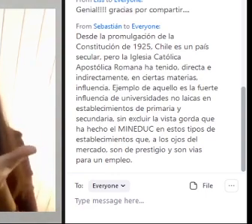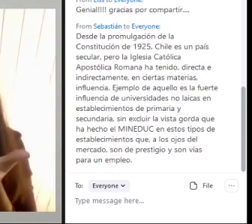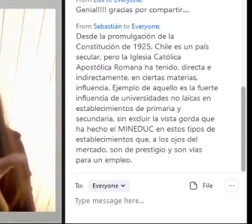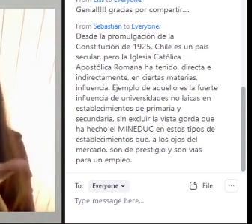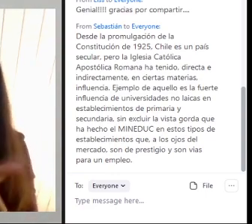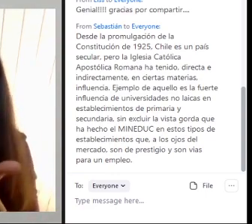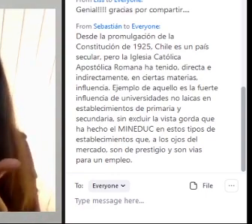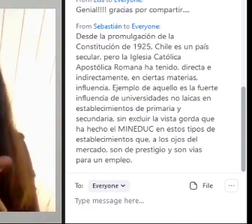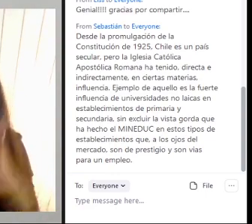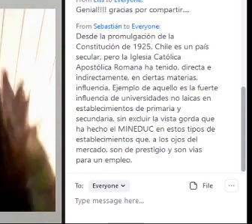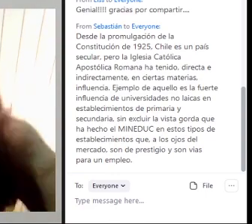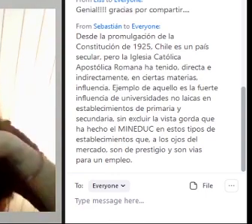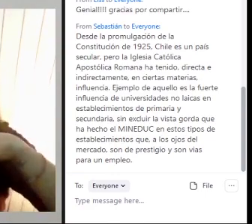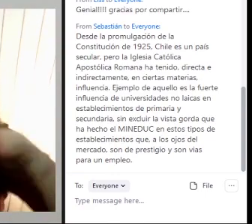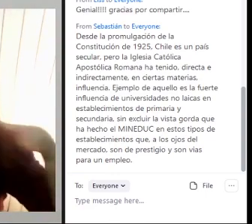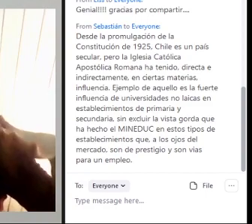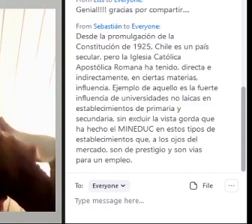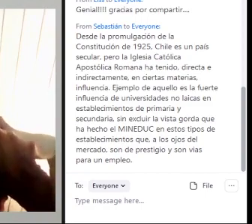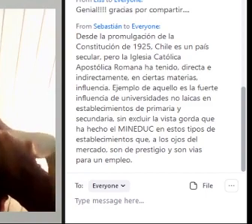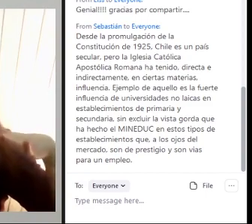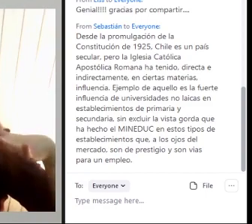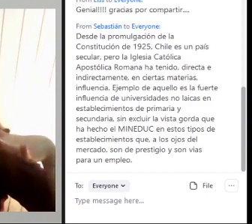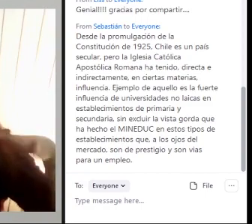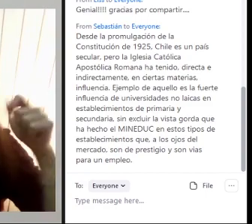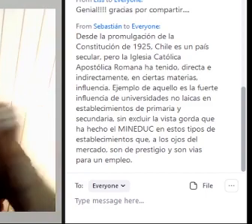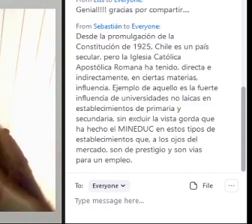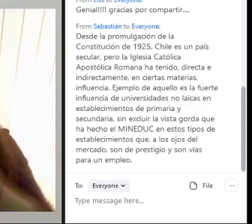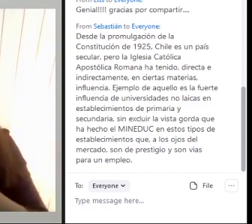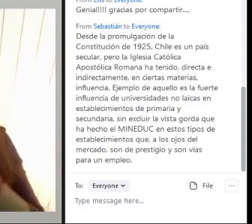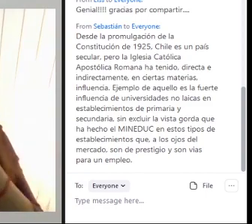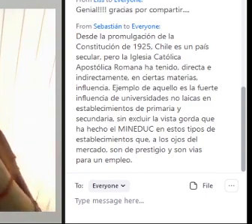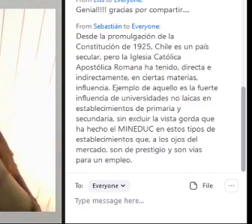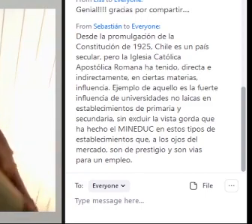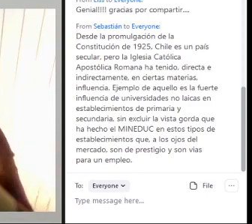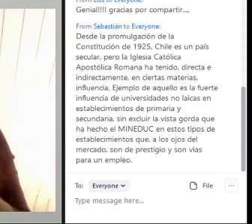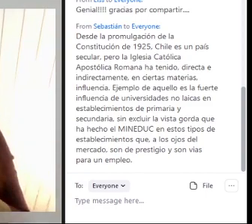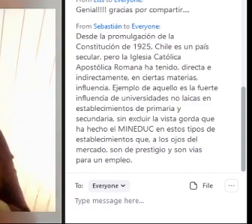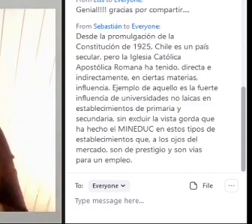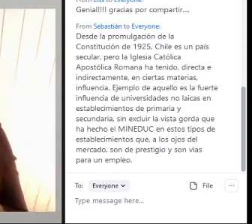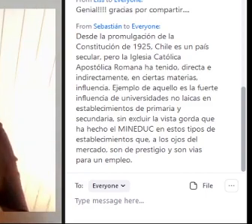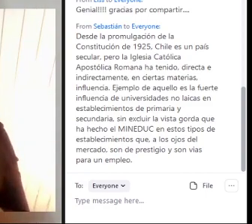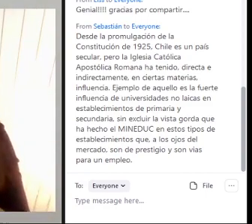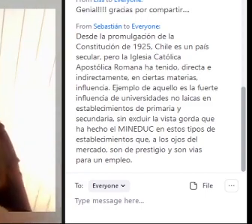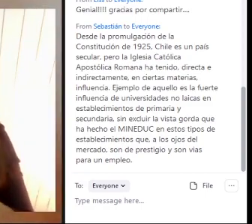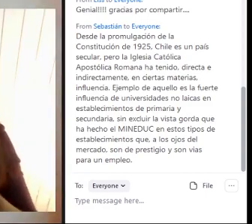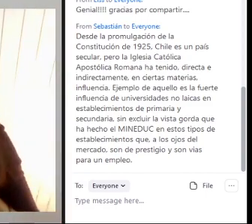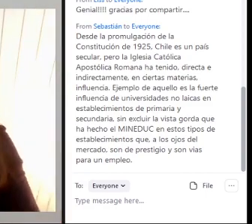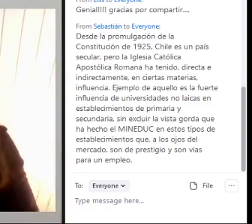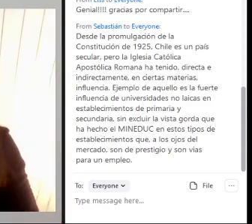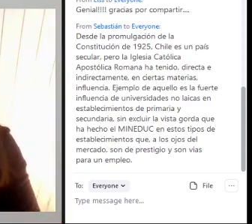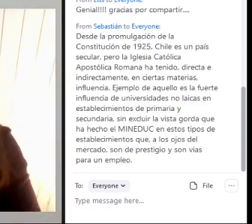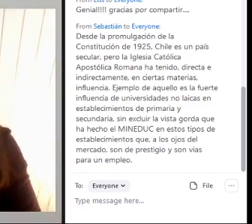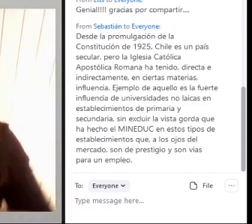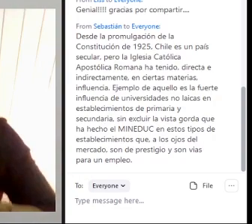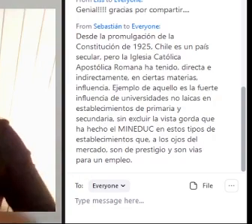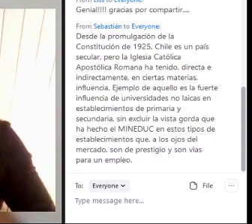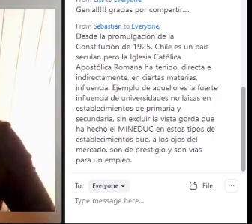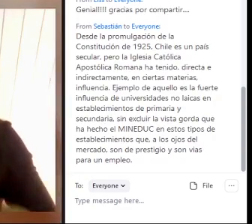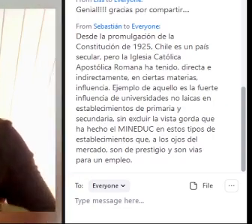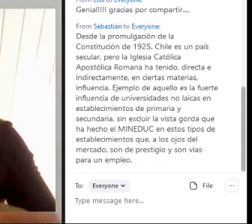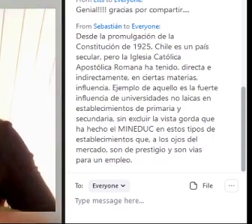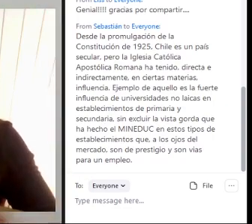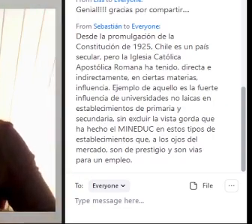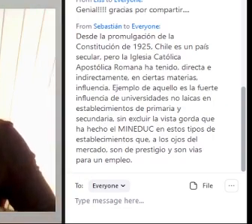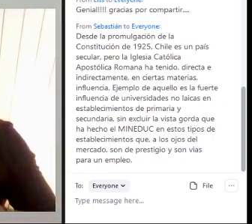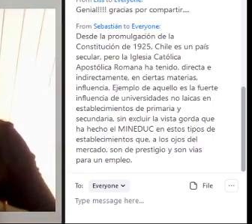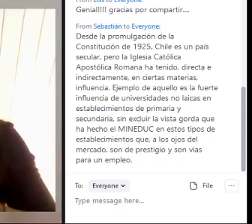los diversos cuerpos Y identidades sexuales ¿Cierto? No son solo los hombres Los que producen conocimientos Y allí donde no hubo mujeres Produciéndolo Era porque las mujeres